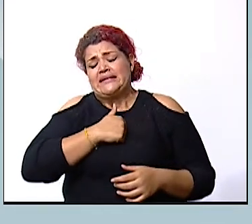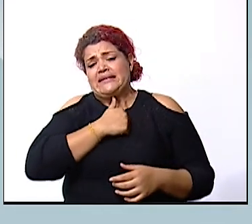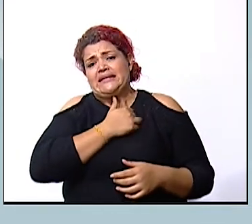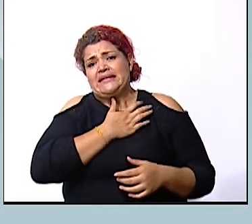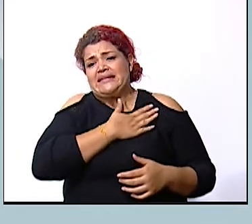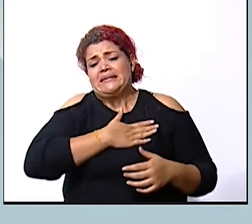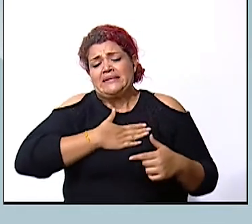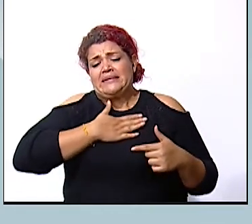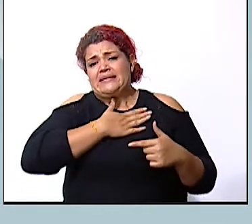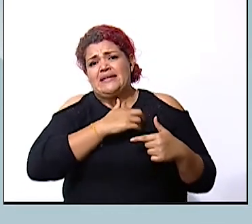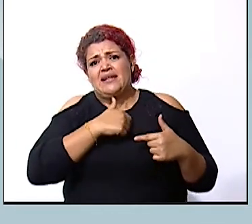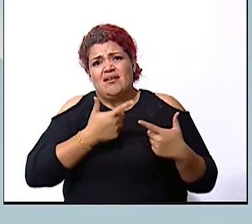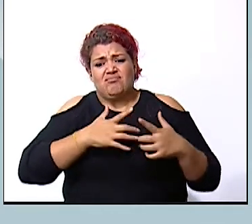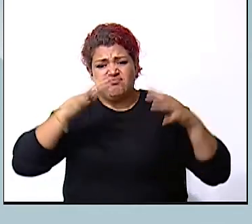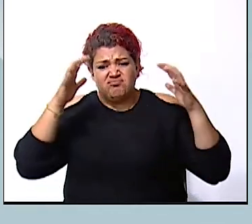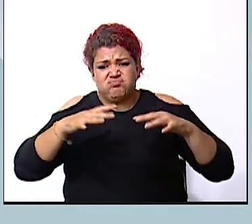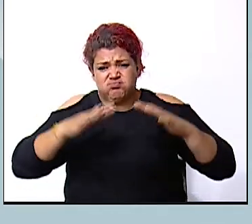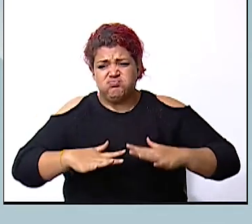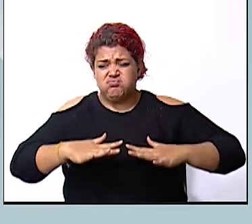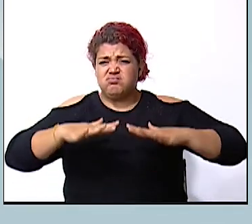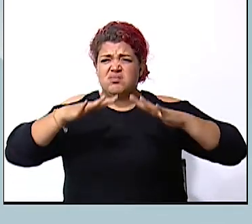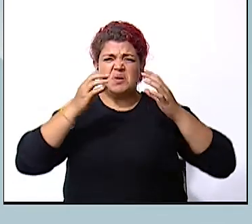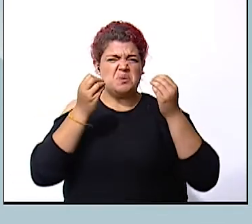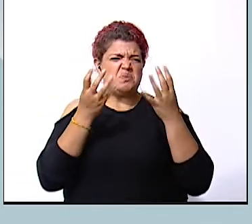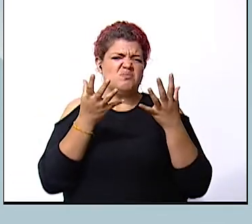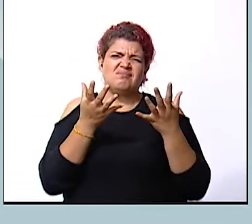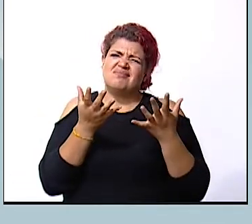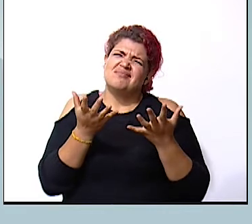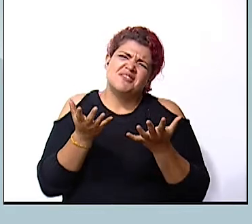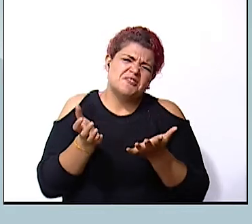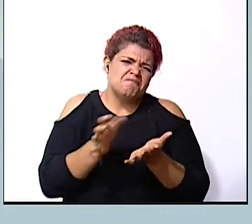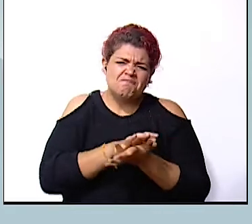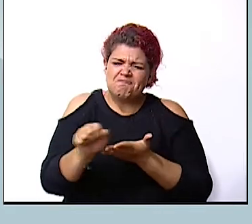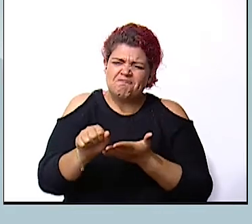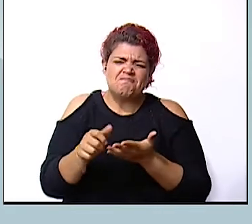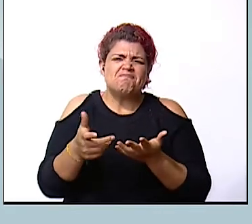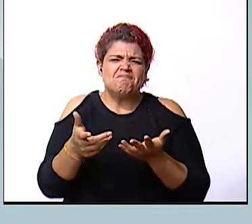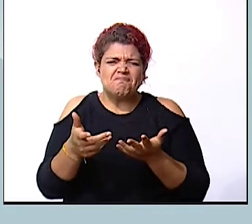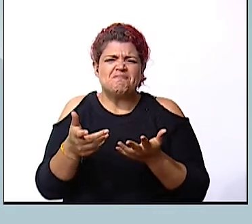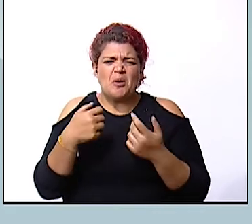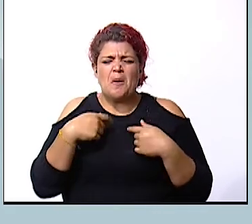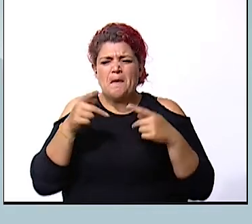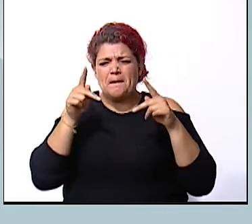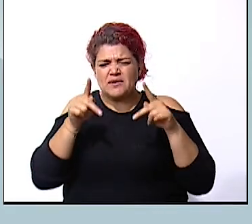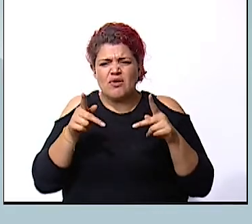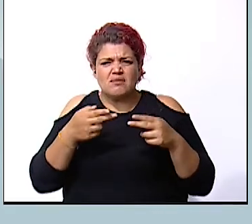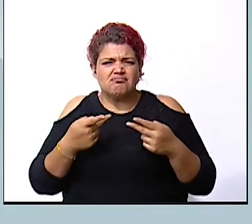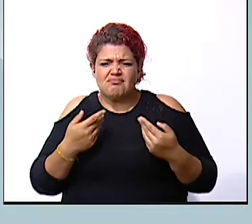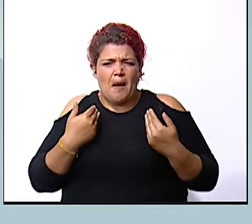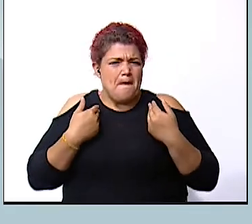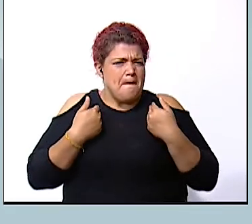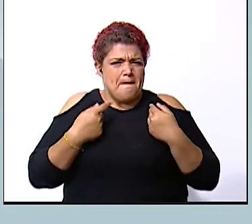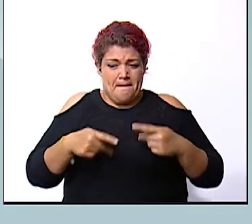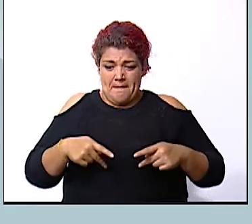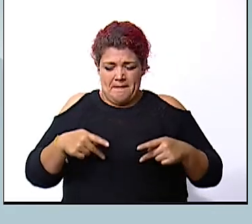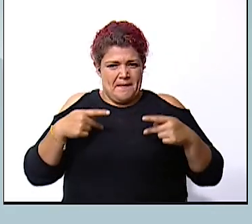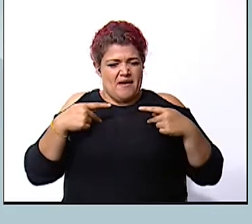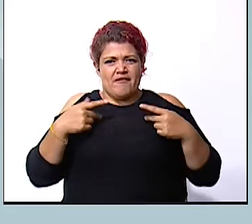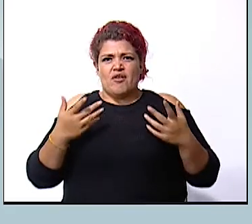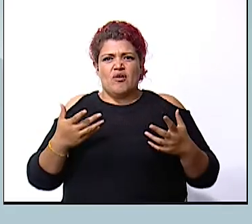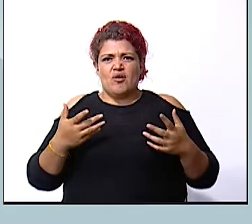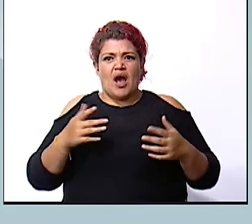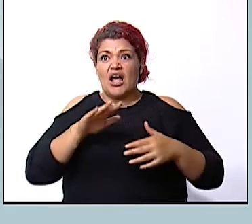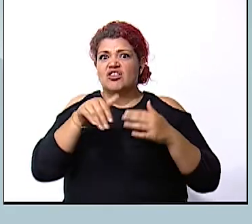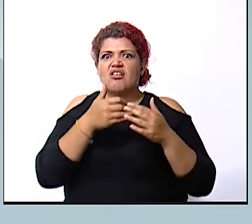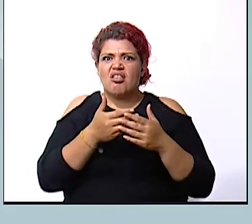inundaciones provocan demasiado daño no solamente a los seres vivos sino a todos ¿por